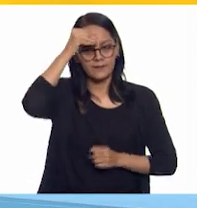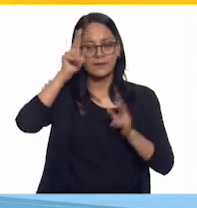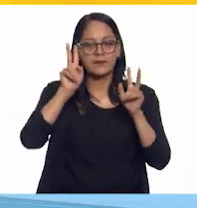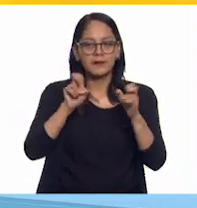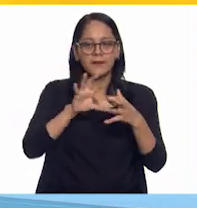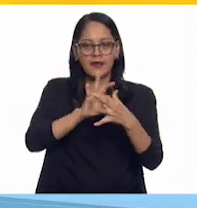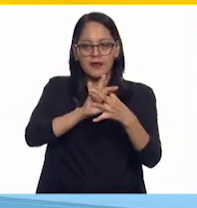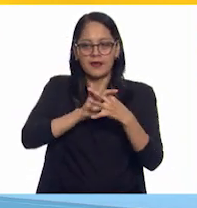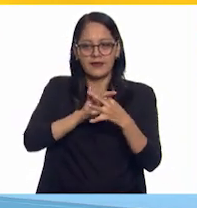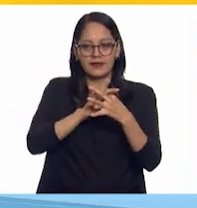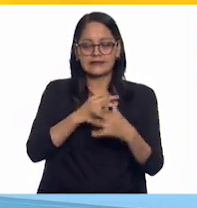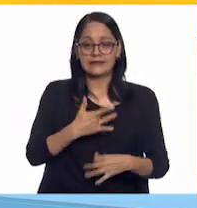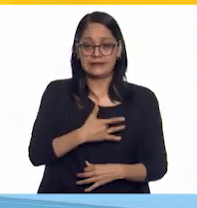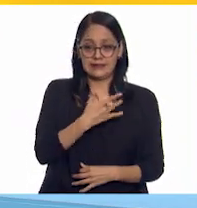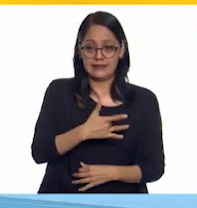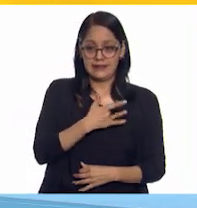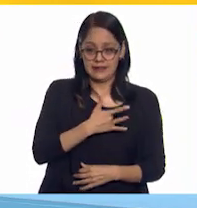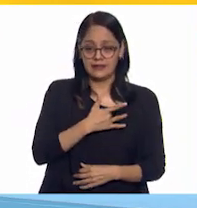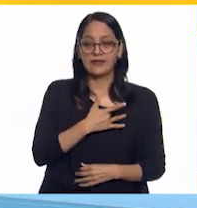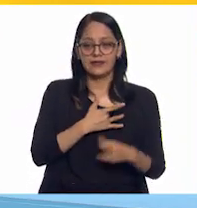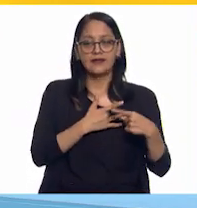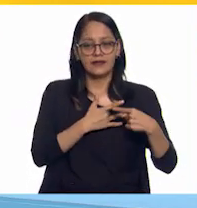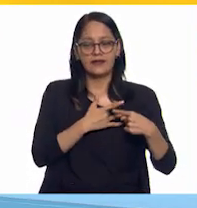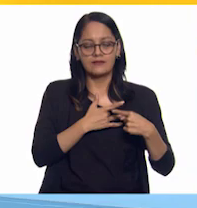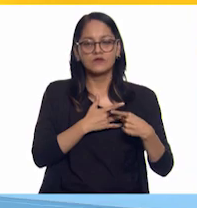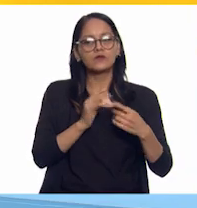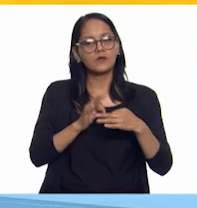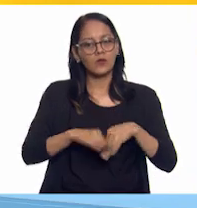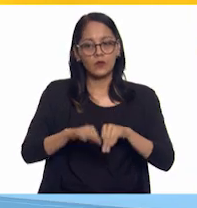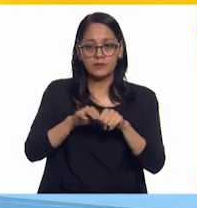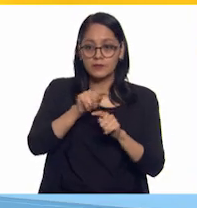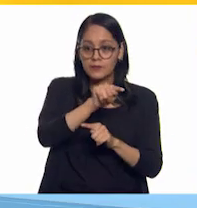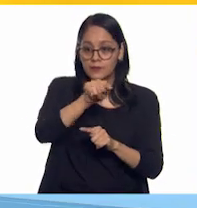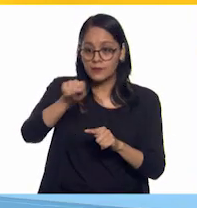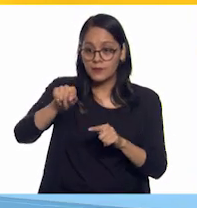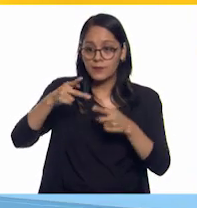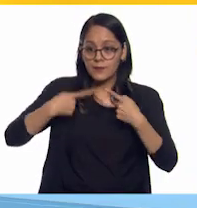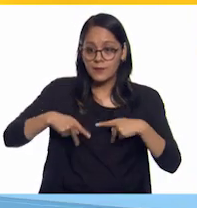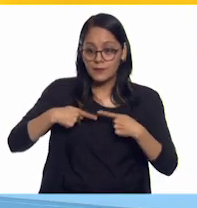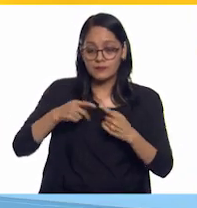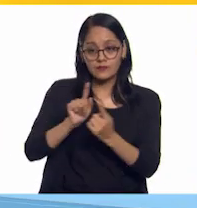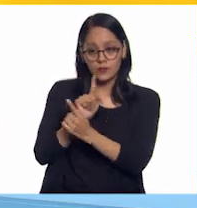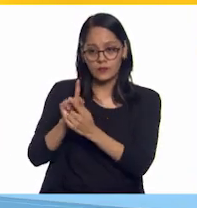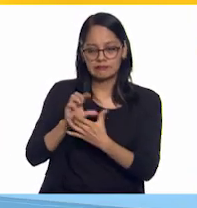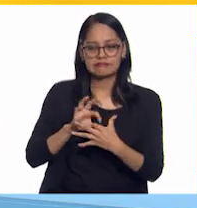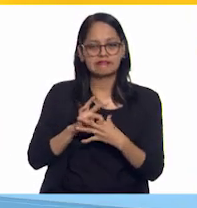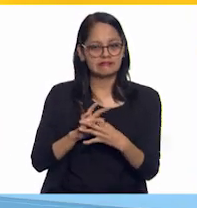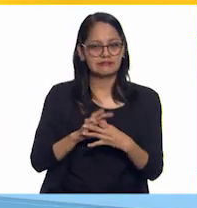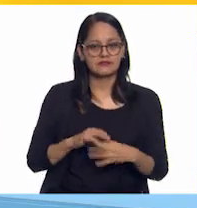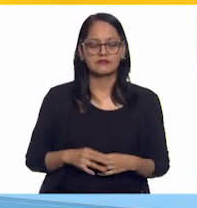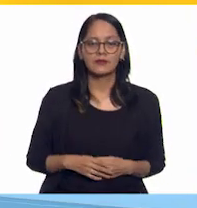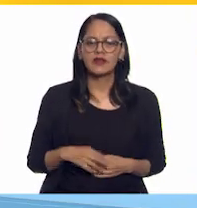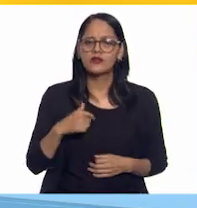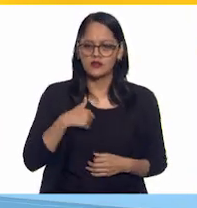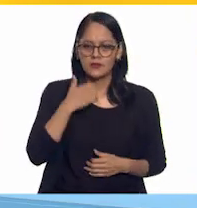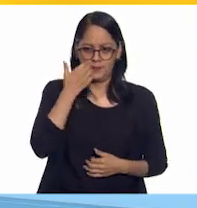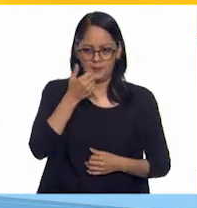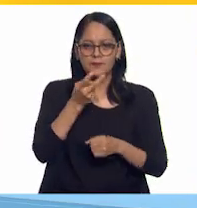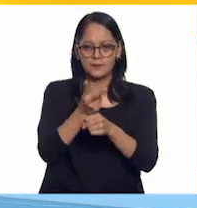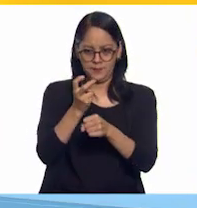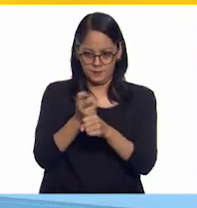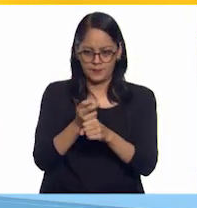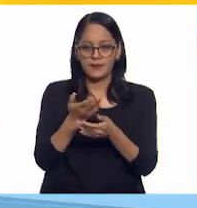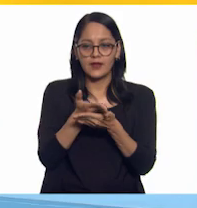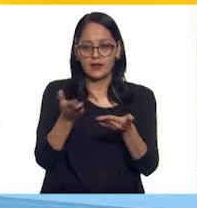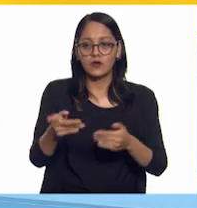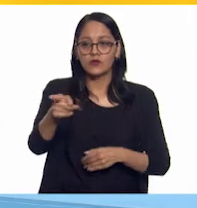entre los sentimientos y lo que es importante para nosotros y para las personas con las que convivimos. Me gustaría invitarles a